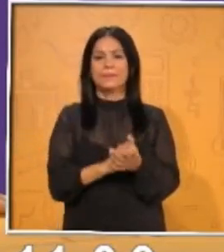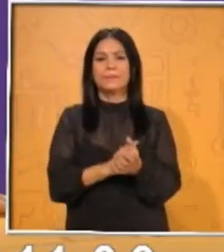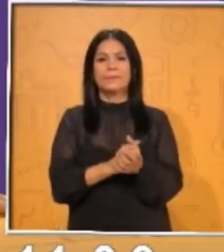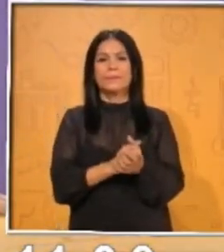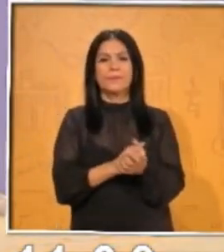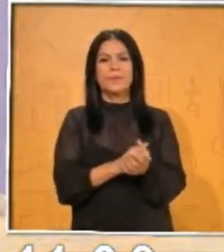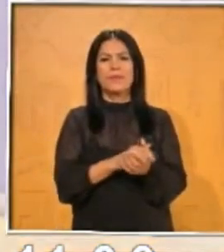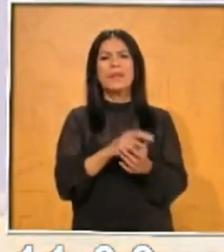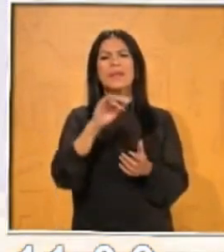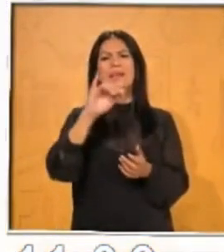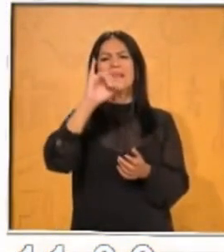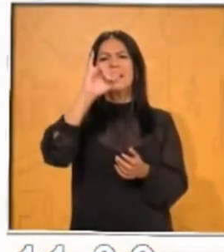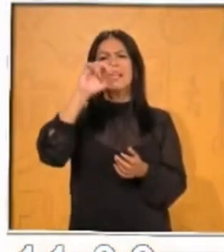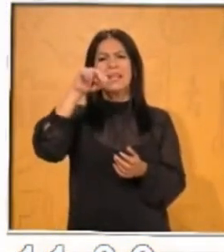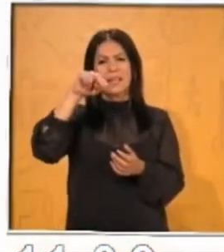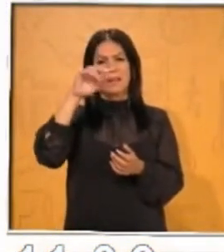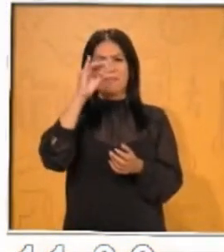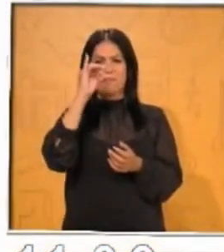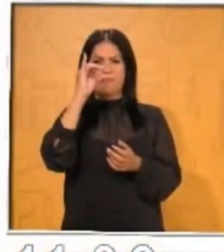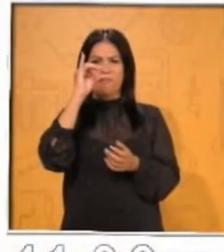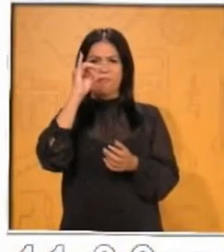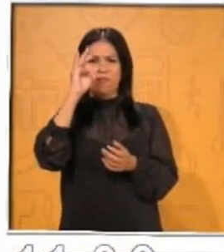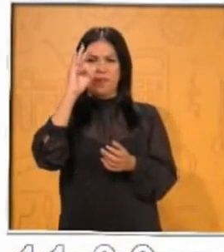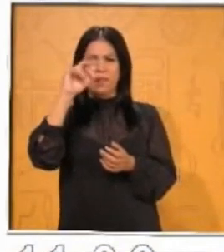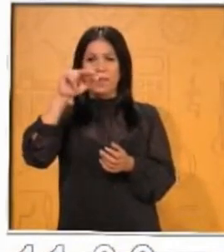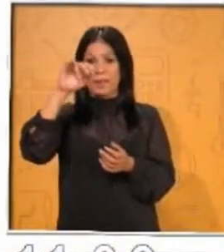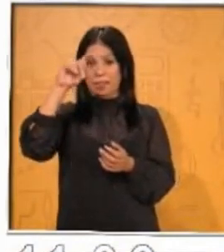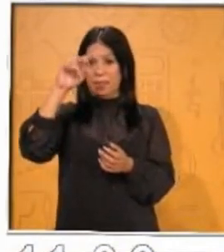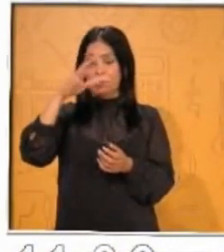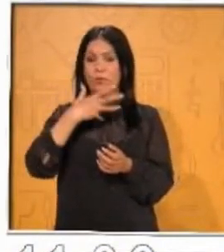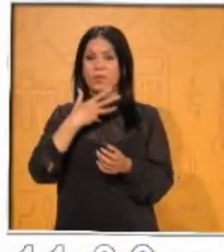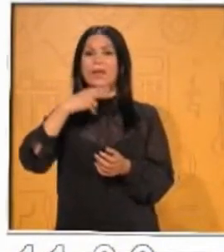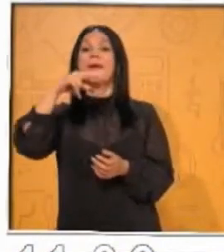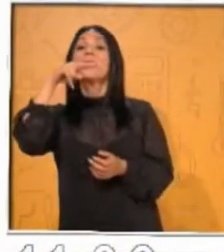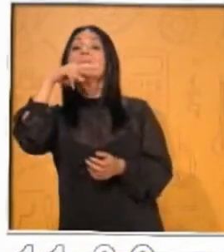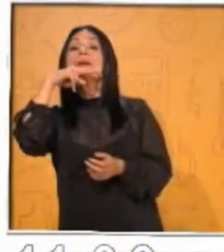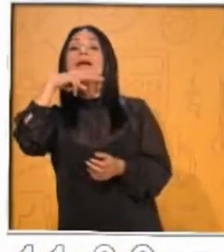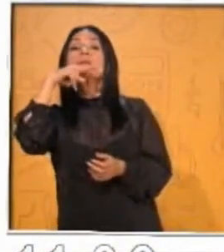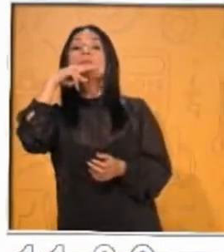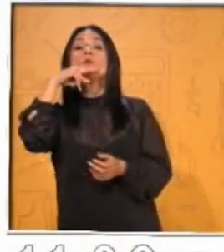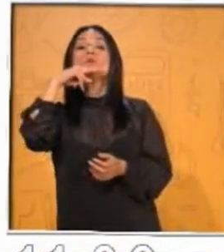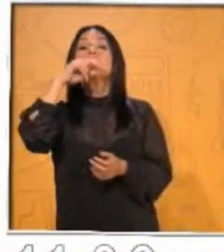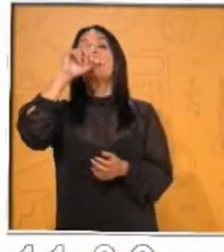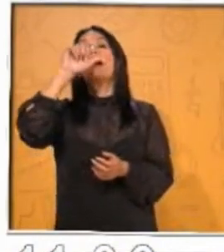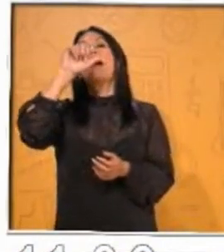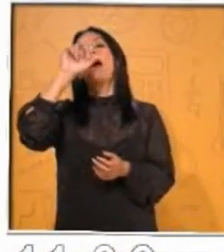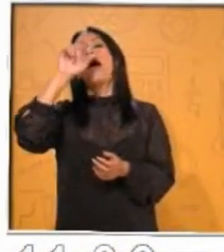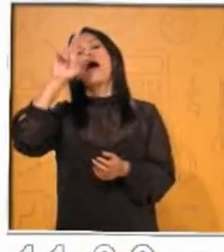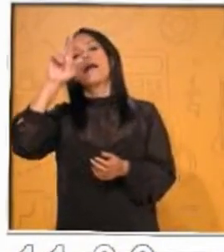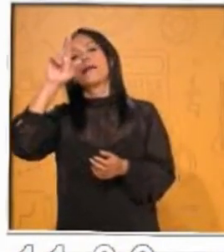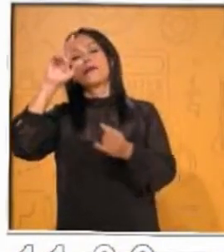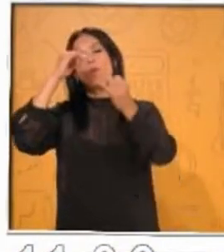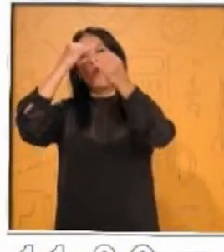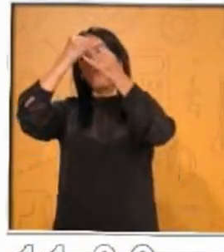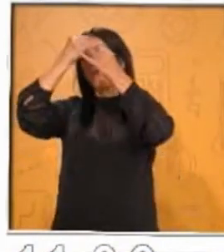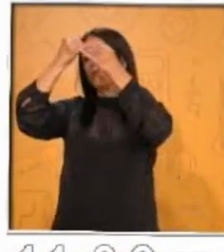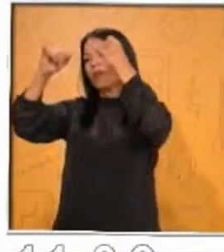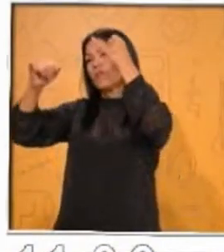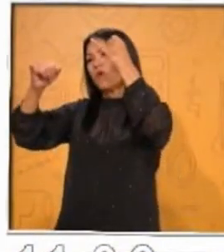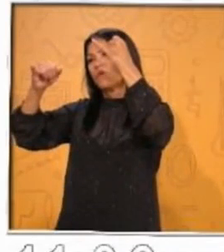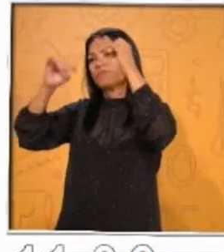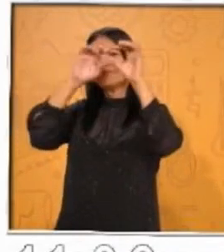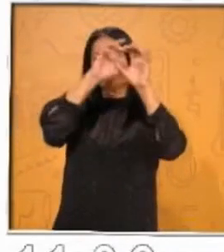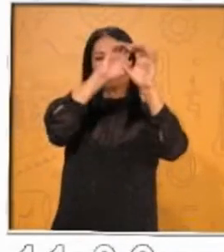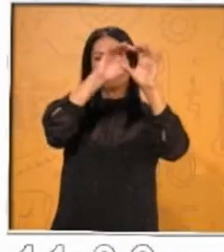el infinitivo es la forma no personal del verbo. Generalmente terminan en ar, er, ir. Cuando tú veas comer,